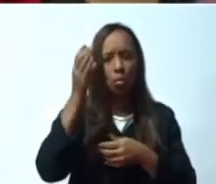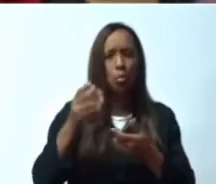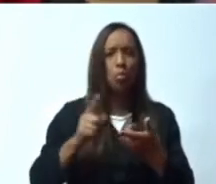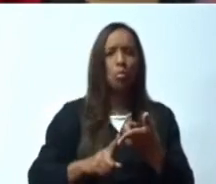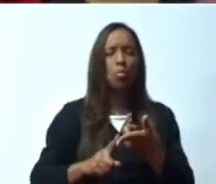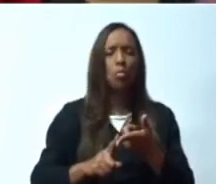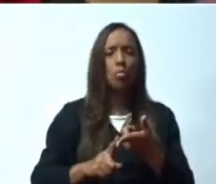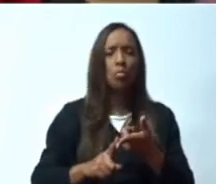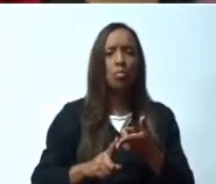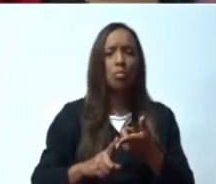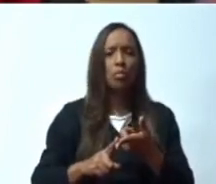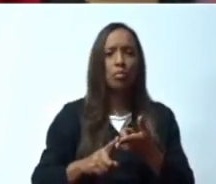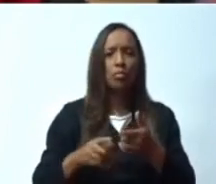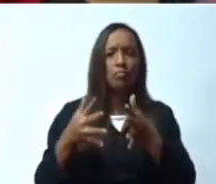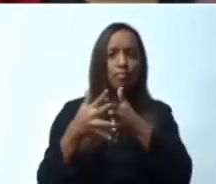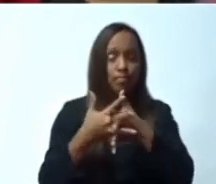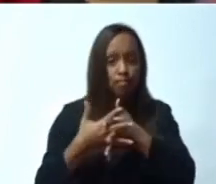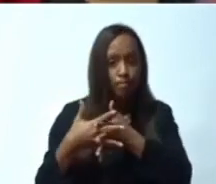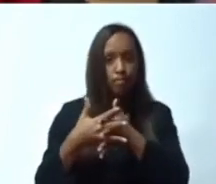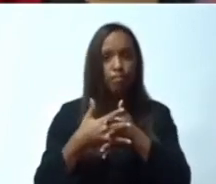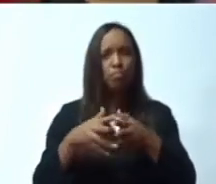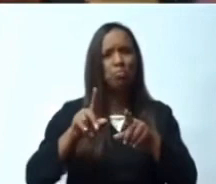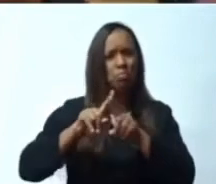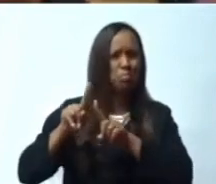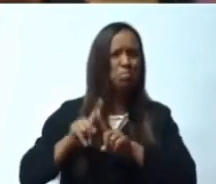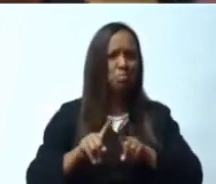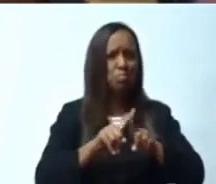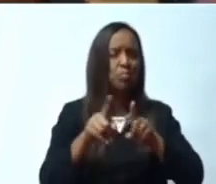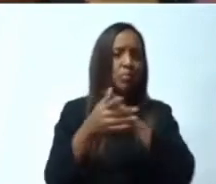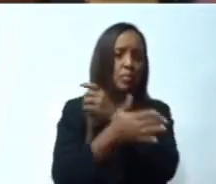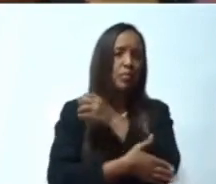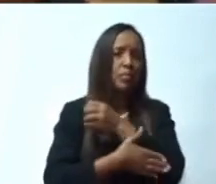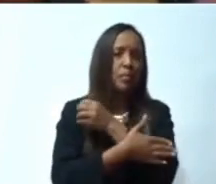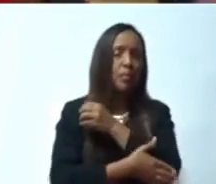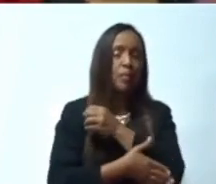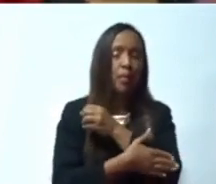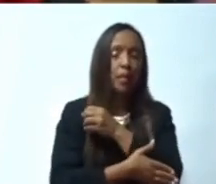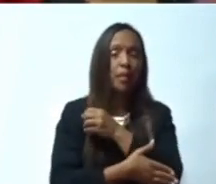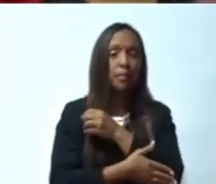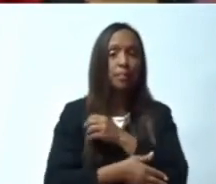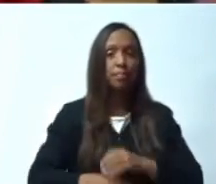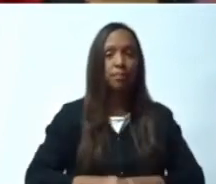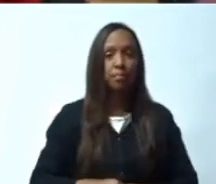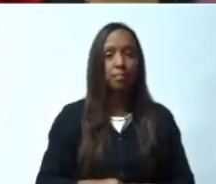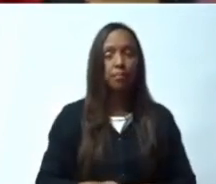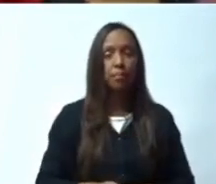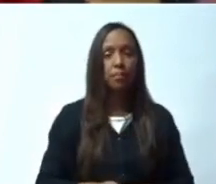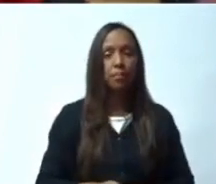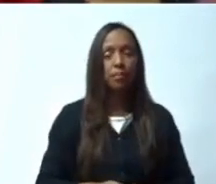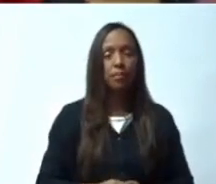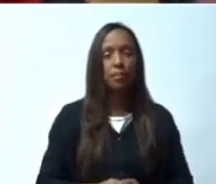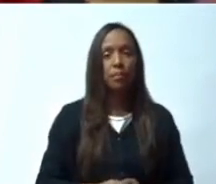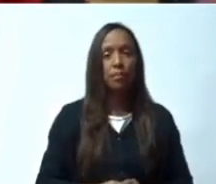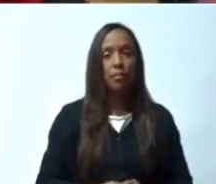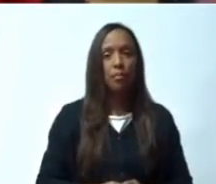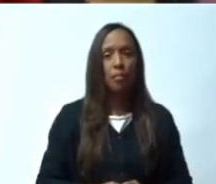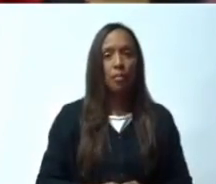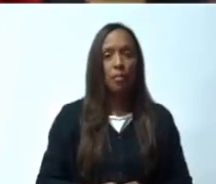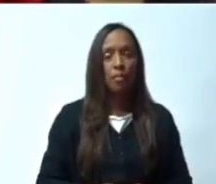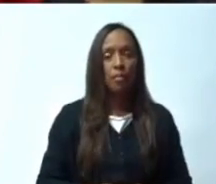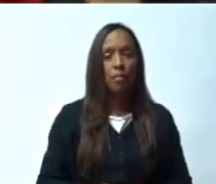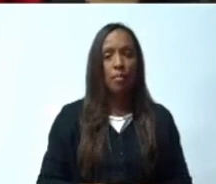Panamá, etcétera, etcétera. Este historiador de nuestra provincia